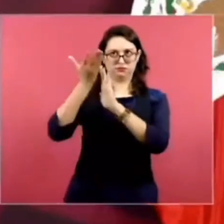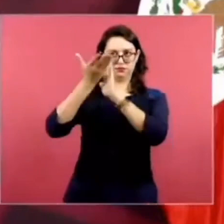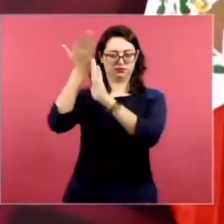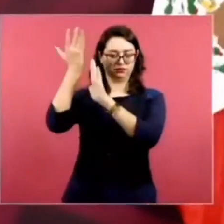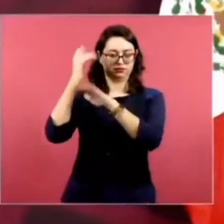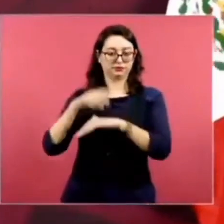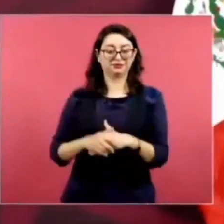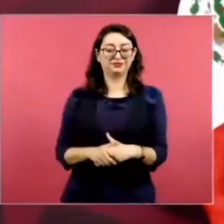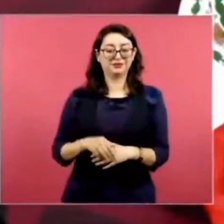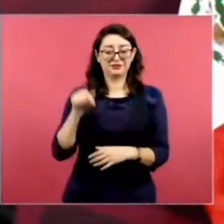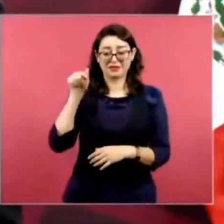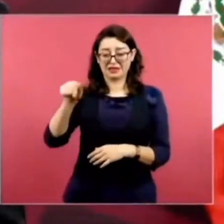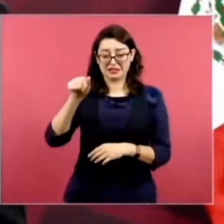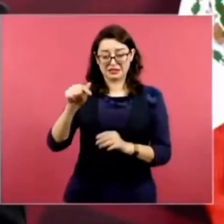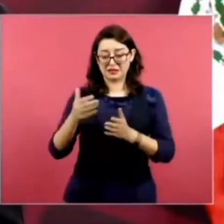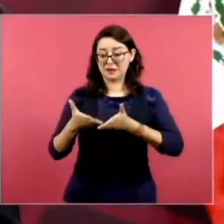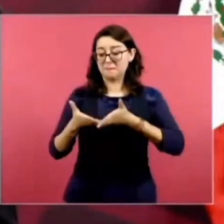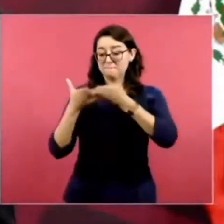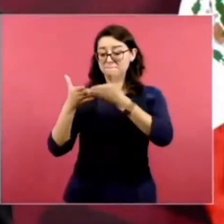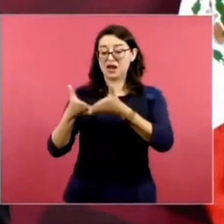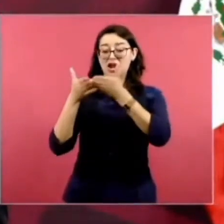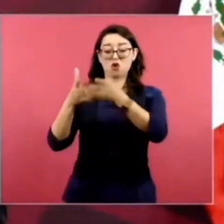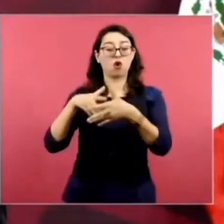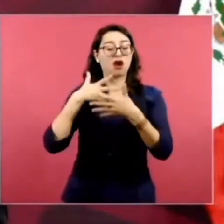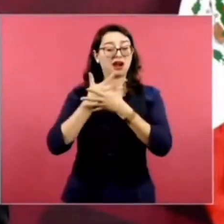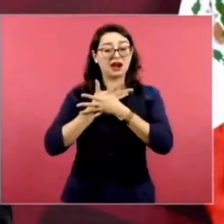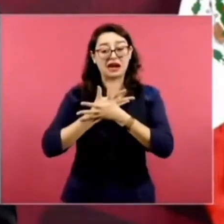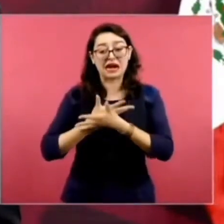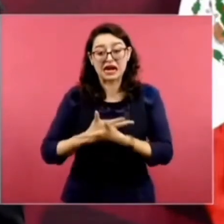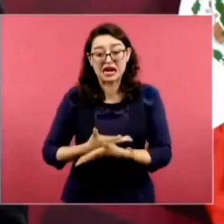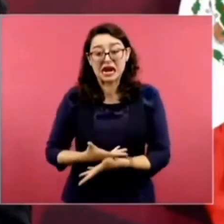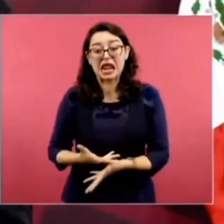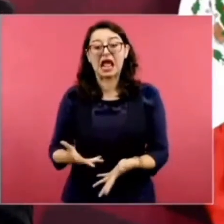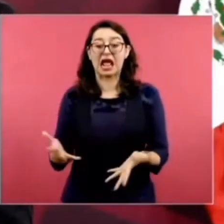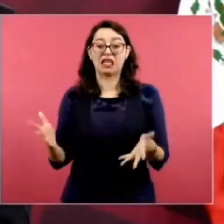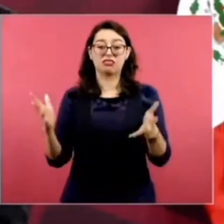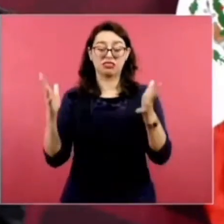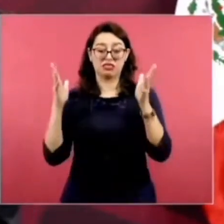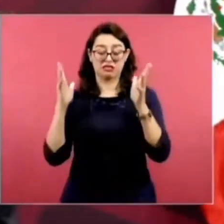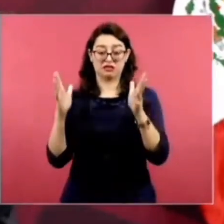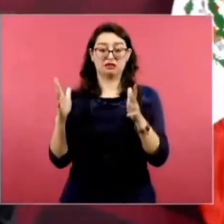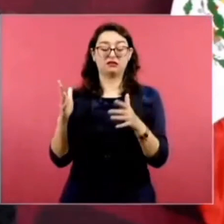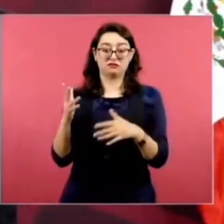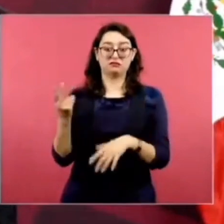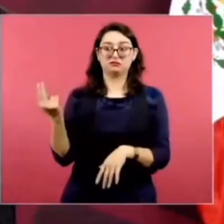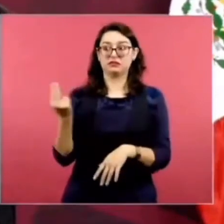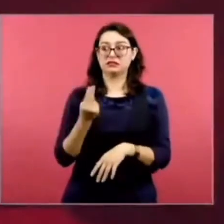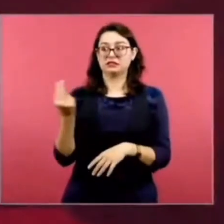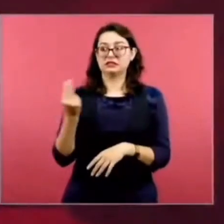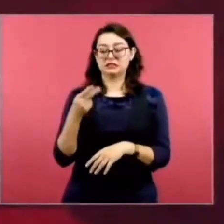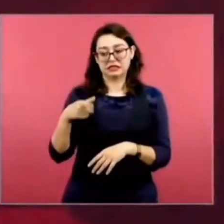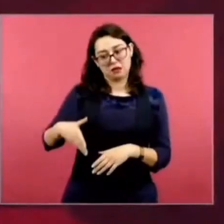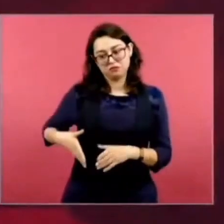grandes embarcaciones del Pacífico al Atlántico.